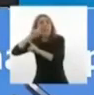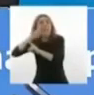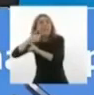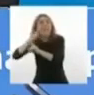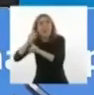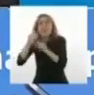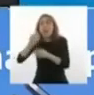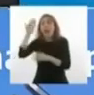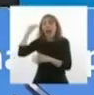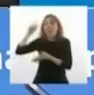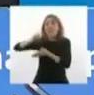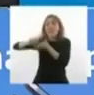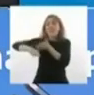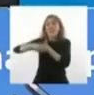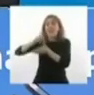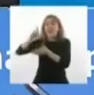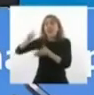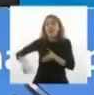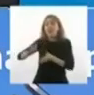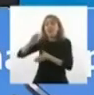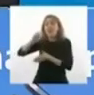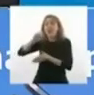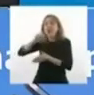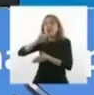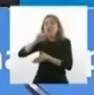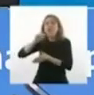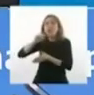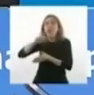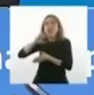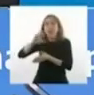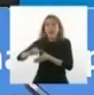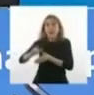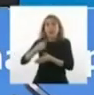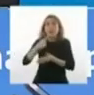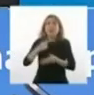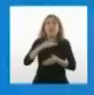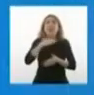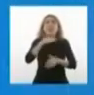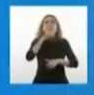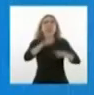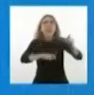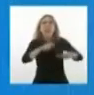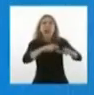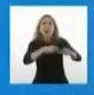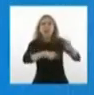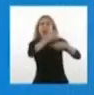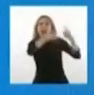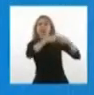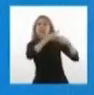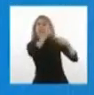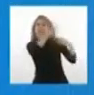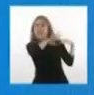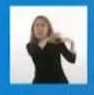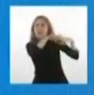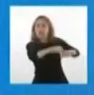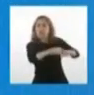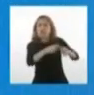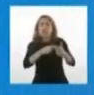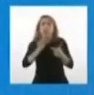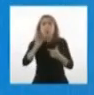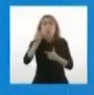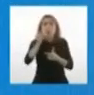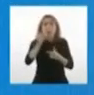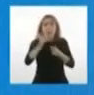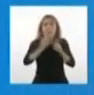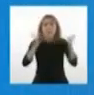efectivamente, tenía razón. Realmente las raíces de Argentina vienen de Europa. El tema es que este hombre no lo supo